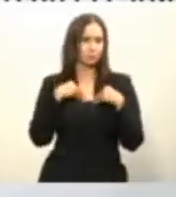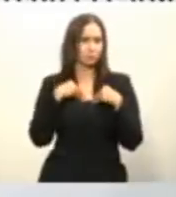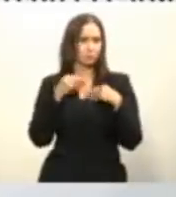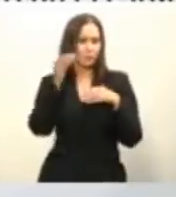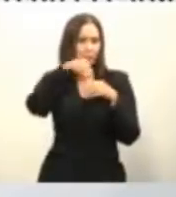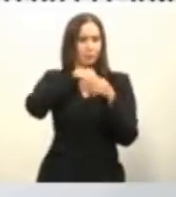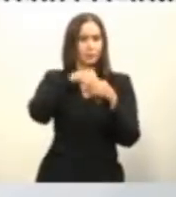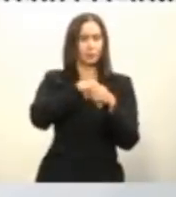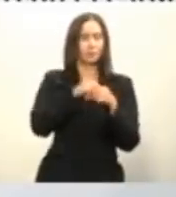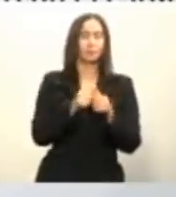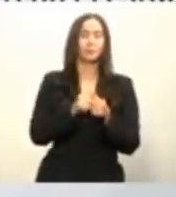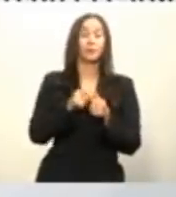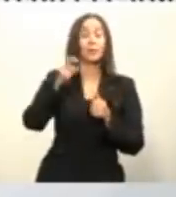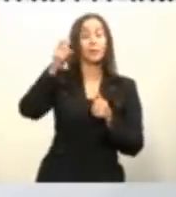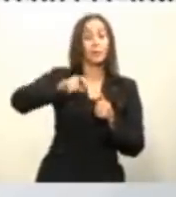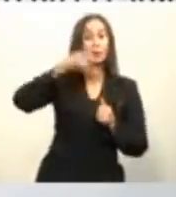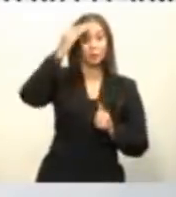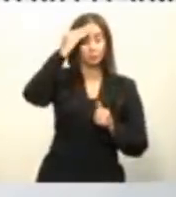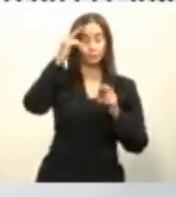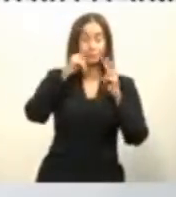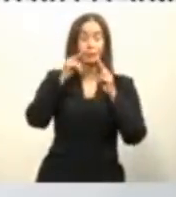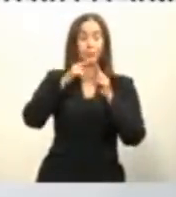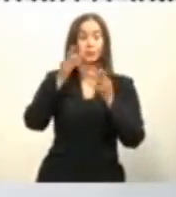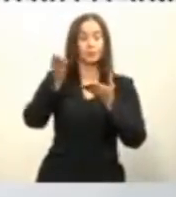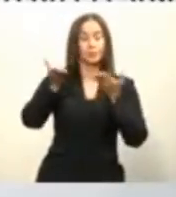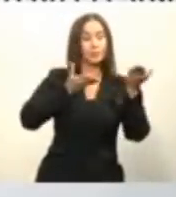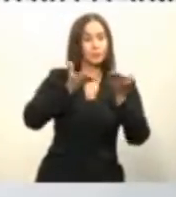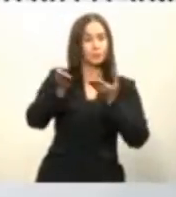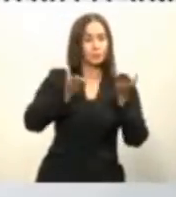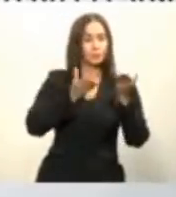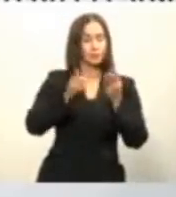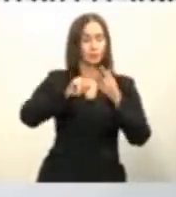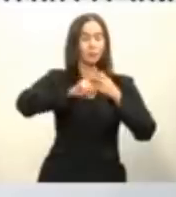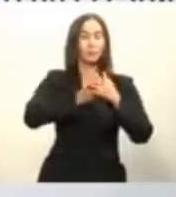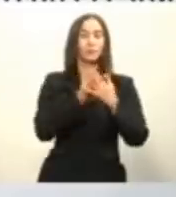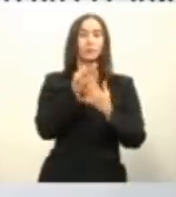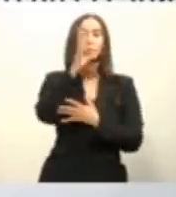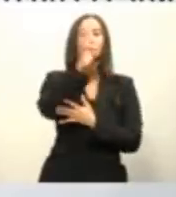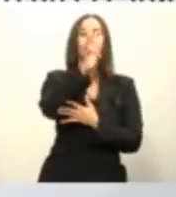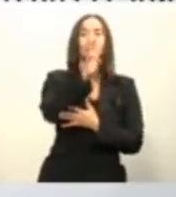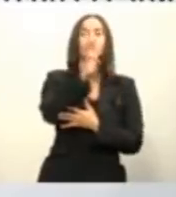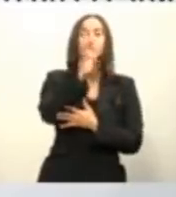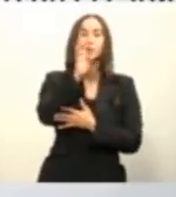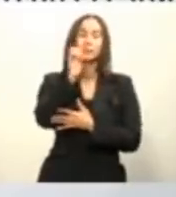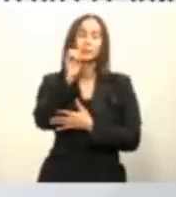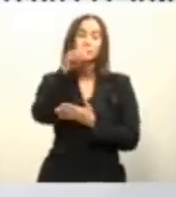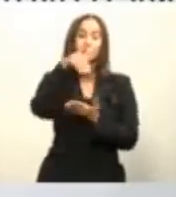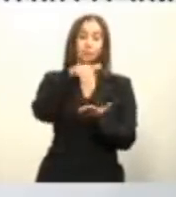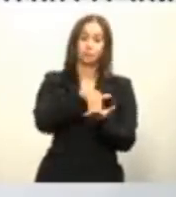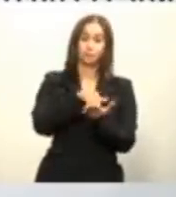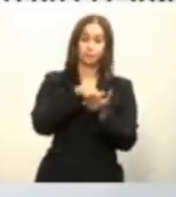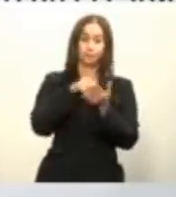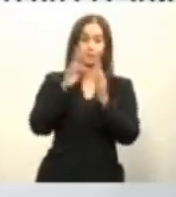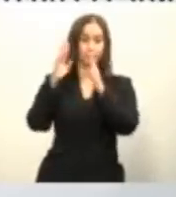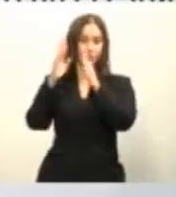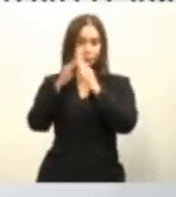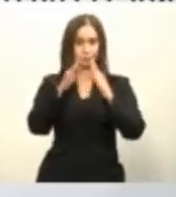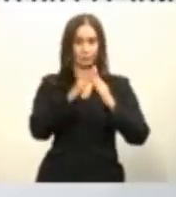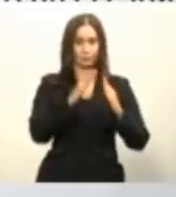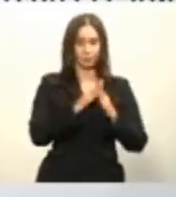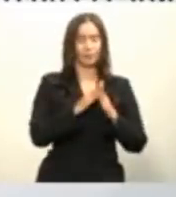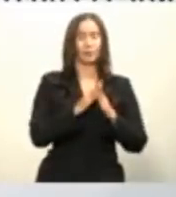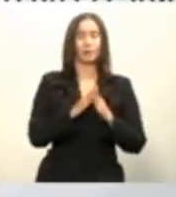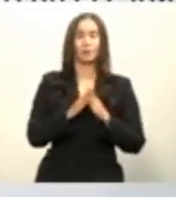y que se iniciará con un proyecto de unas sesenta y dos mil unidades para los próximos cuatro años para tratar de reducir el déficit